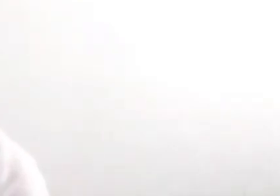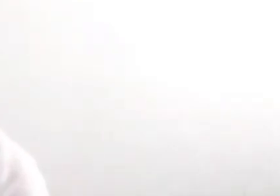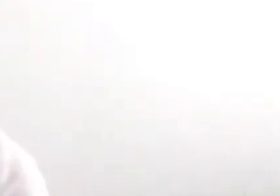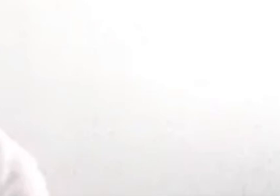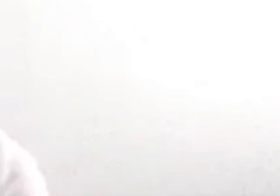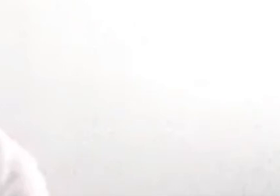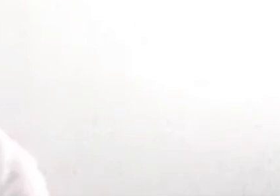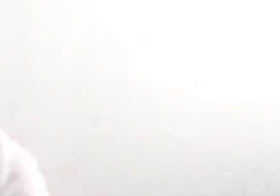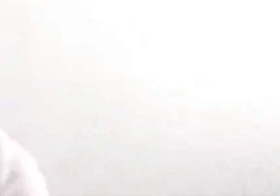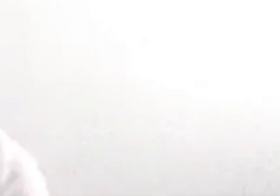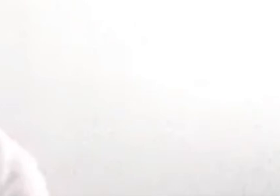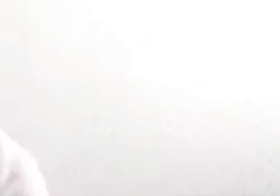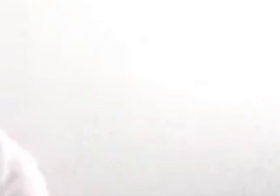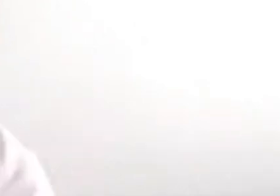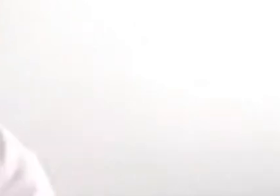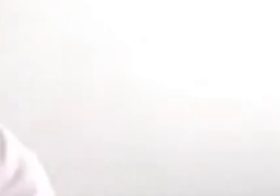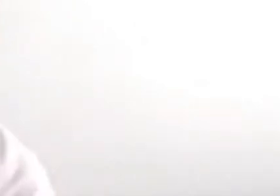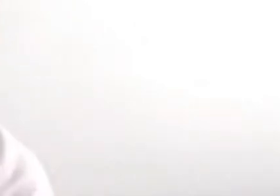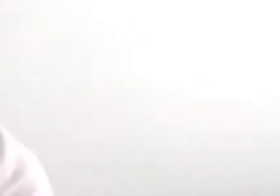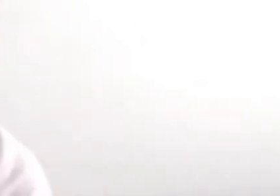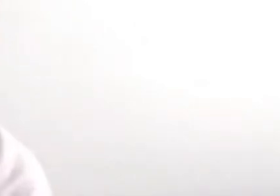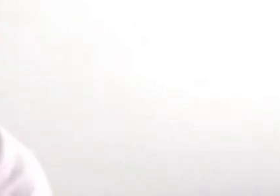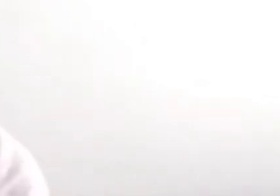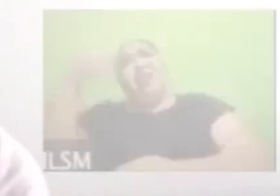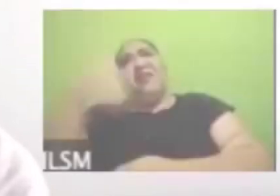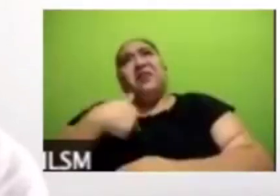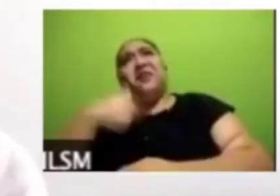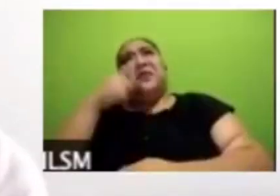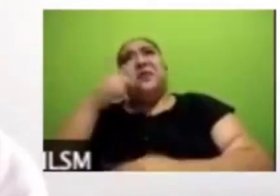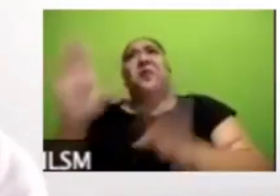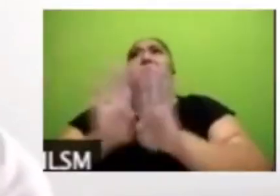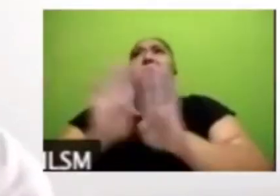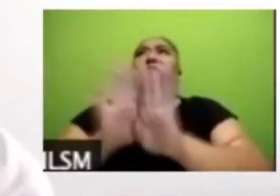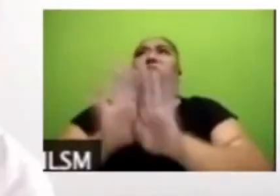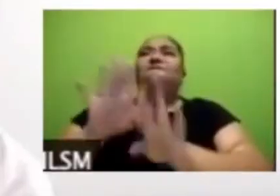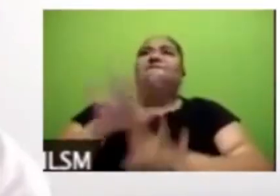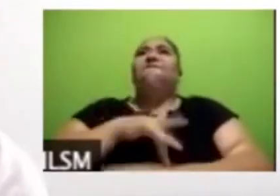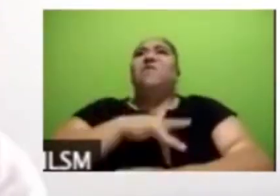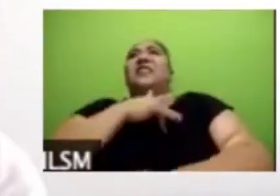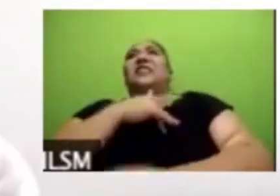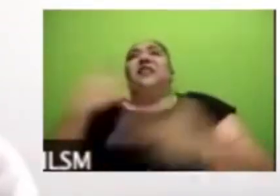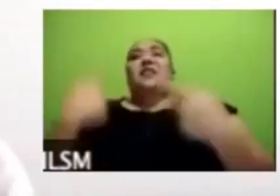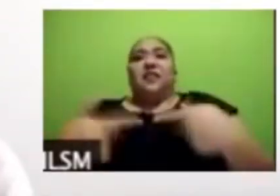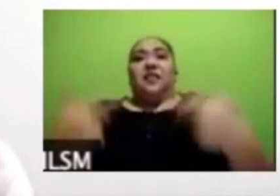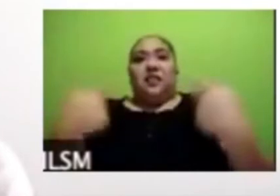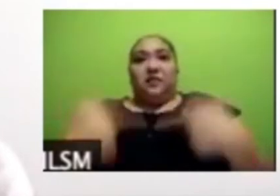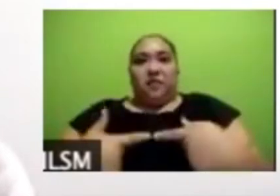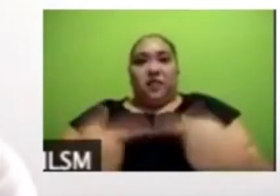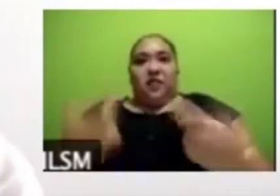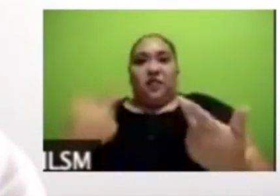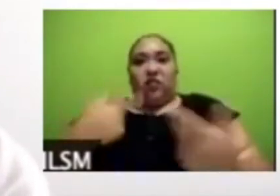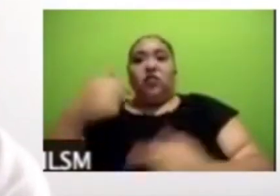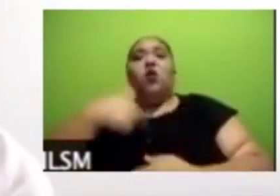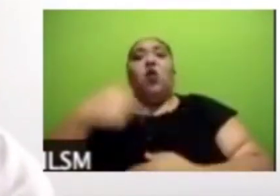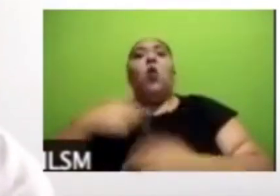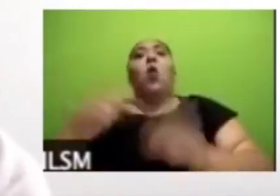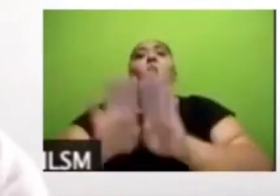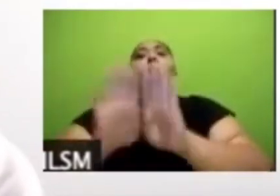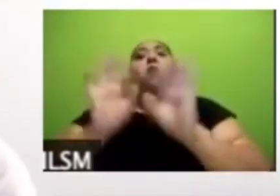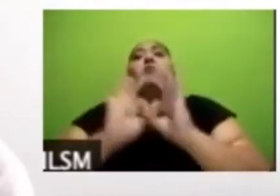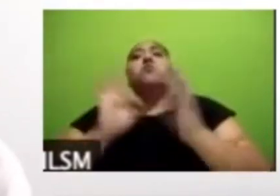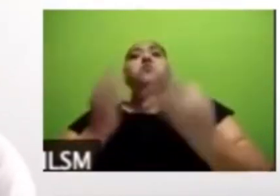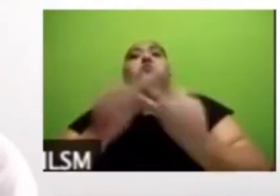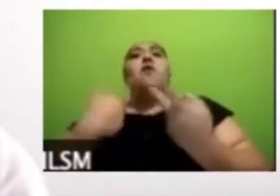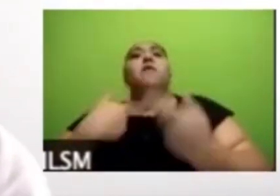social y realmente es un consejo muy amplio. Entonces, la forma en la que yo visualicé lo que podía aportar en este panel